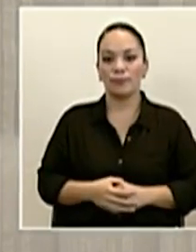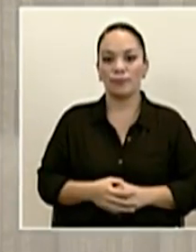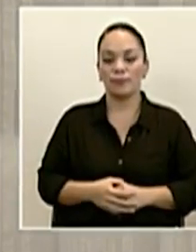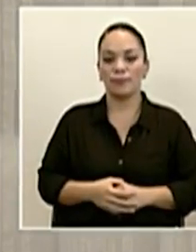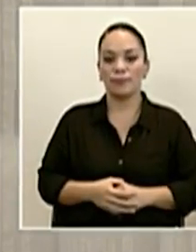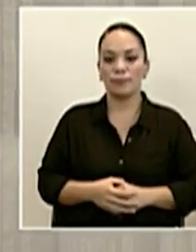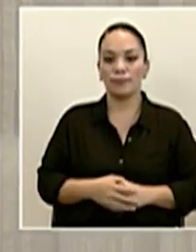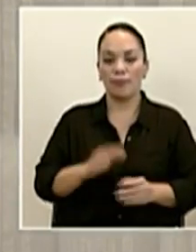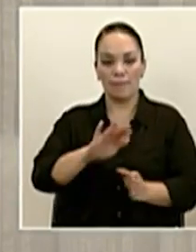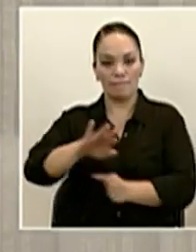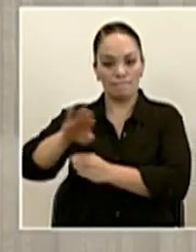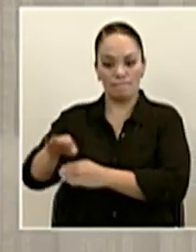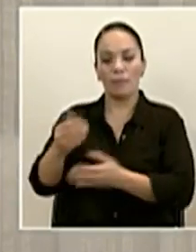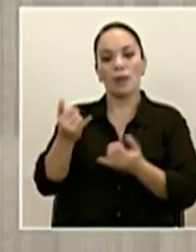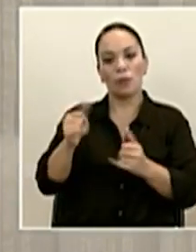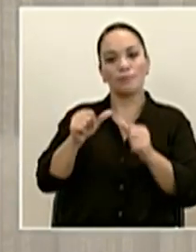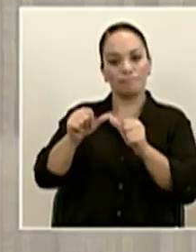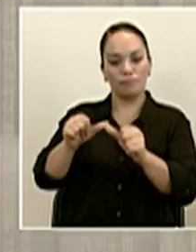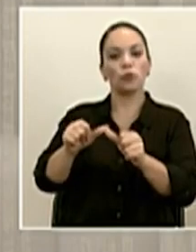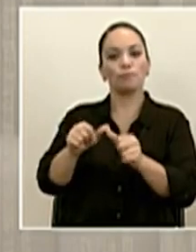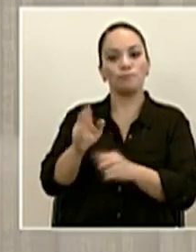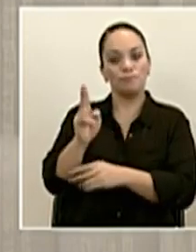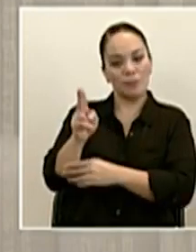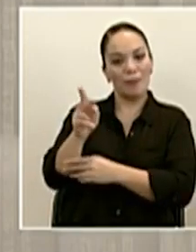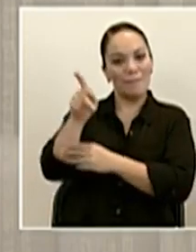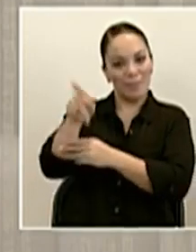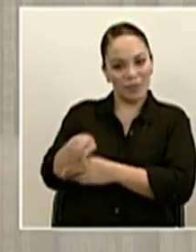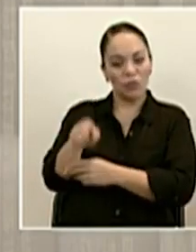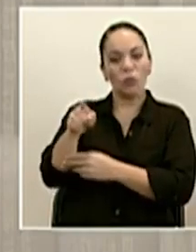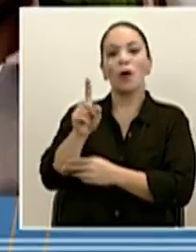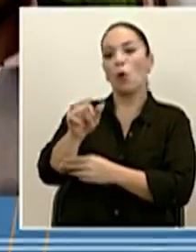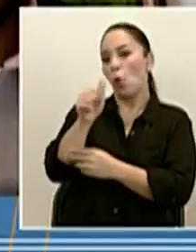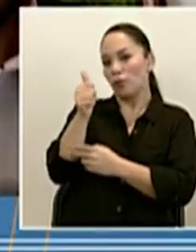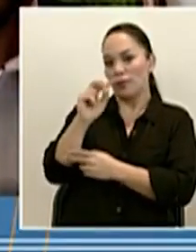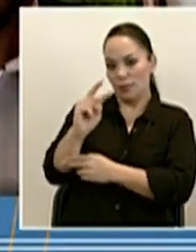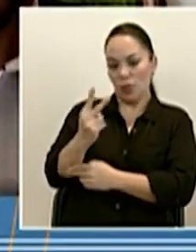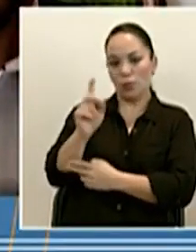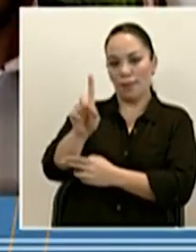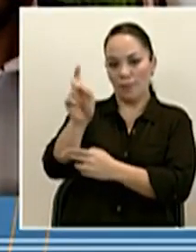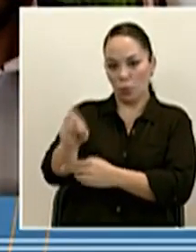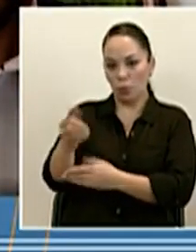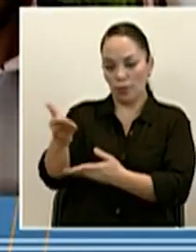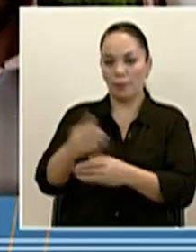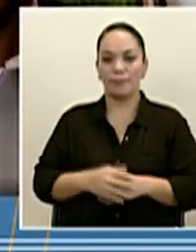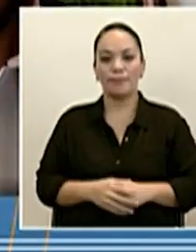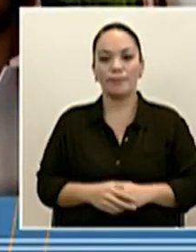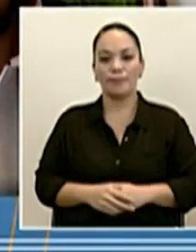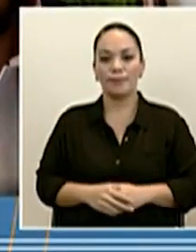Continuamos con el colega Joao Gómez, que tiene una repregunta. Entonces, lo escuchamos a continuación.